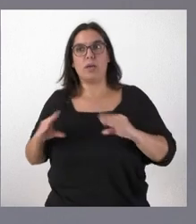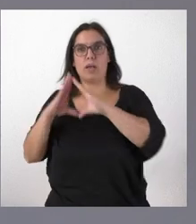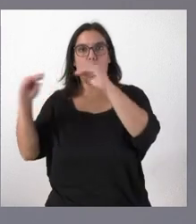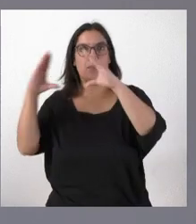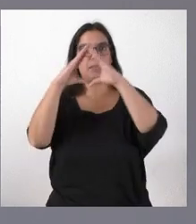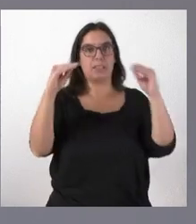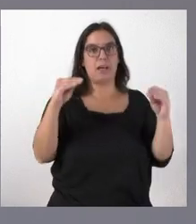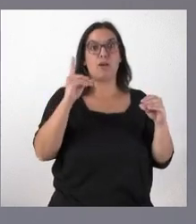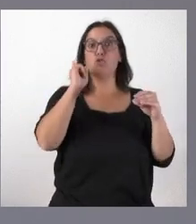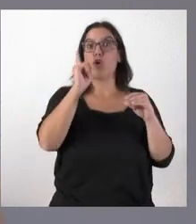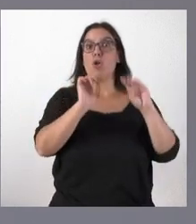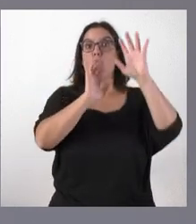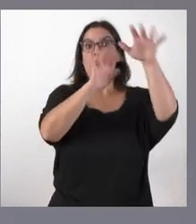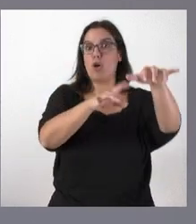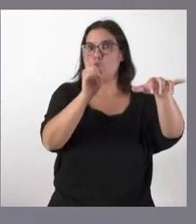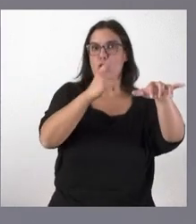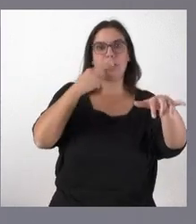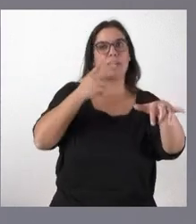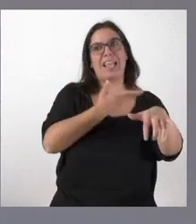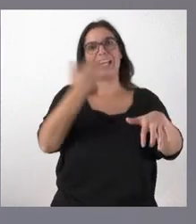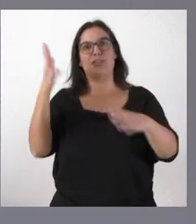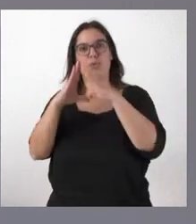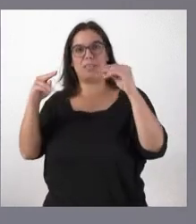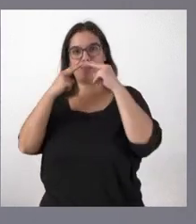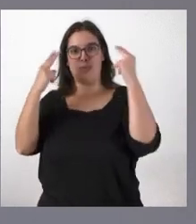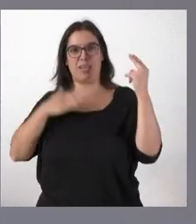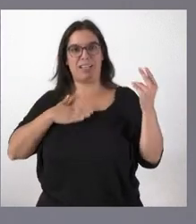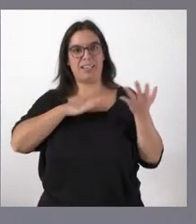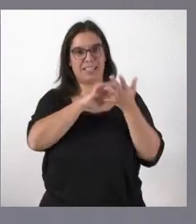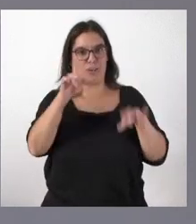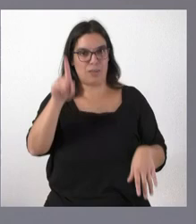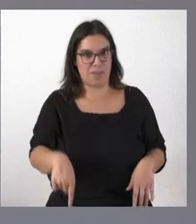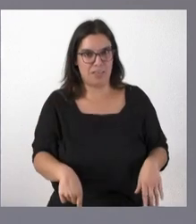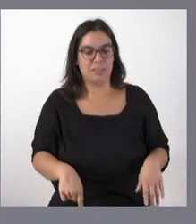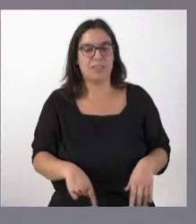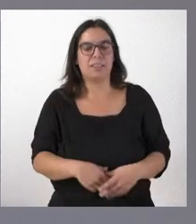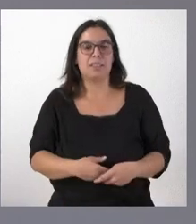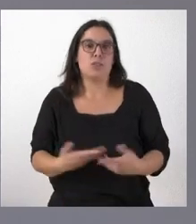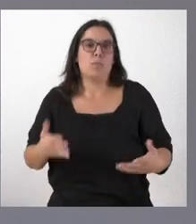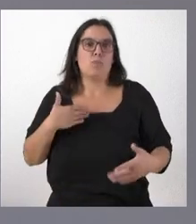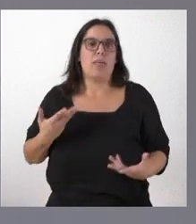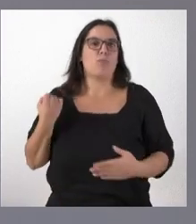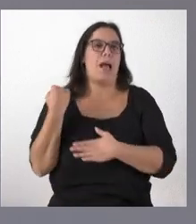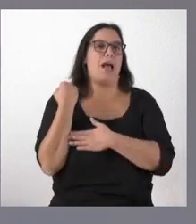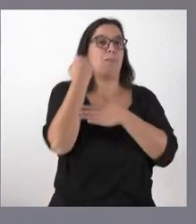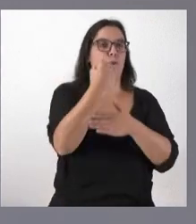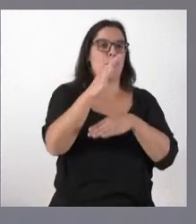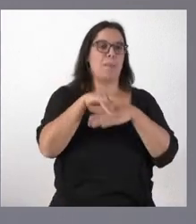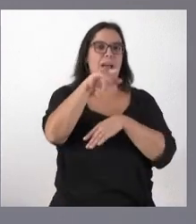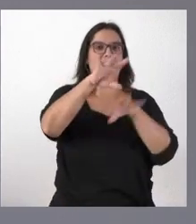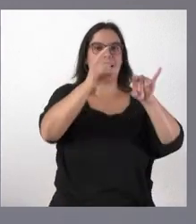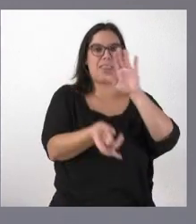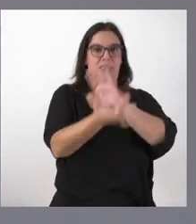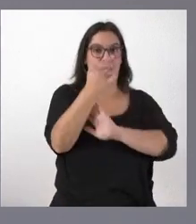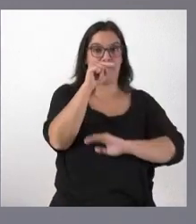que pueda aportar la Universidad de León sino la experiencia del resto de universidades públicas que tenemos en nuestra comunidad autónoma para que León pueda ser la sede de esta candidatura